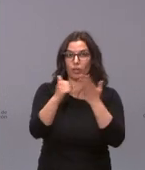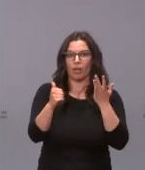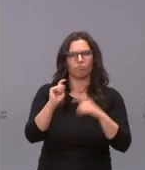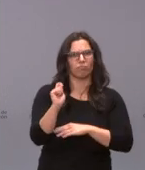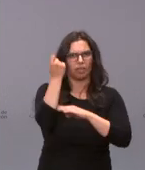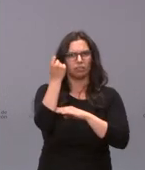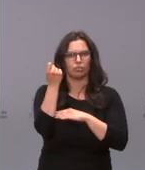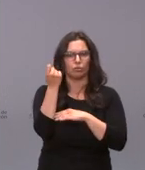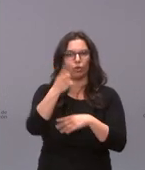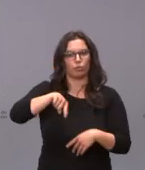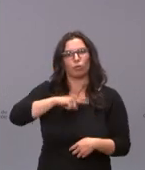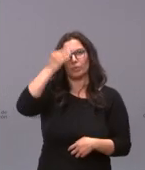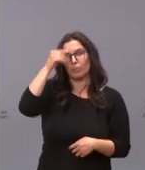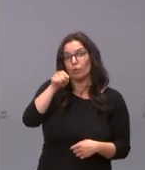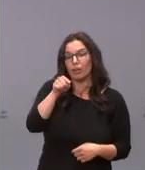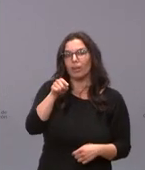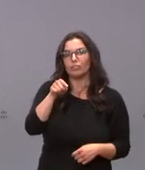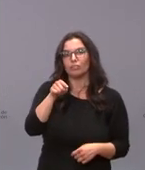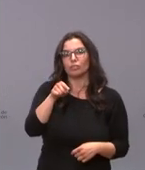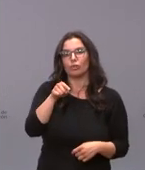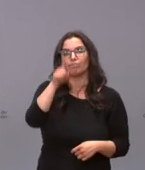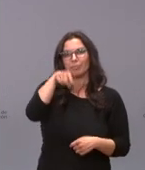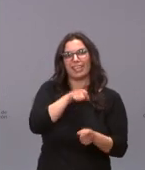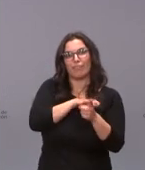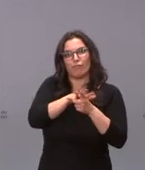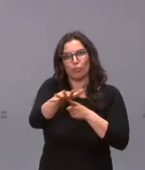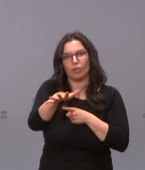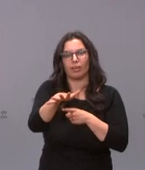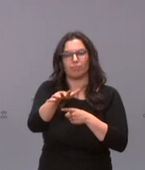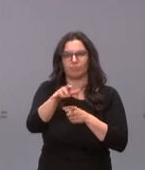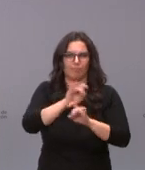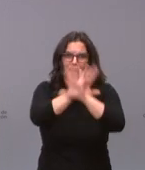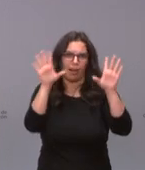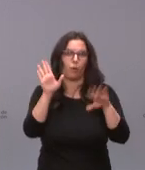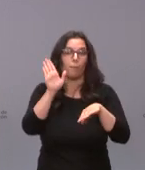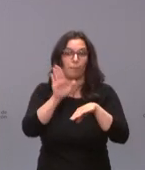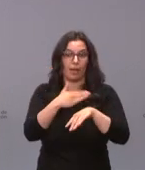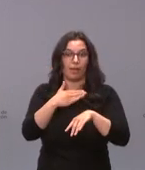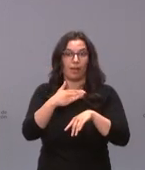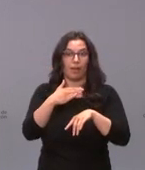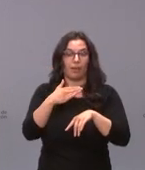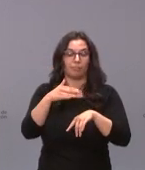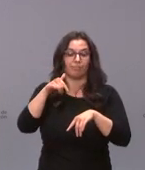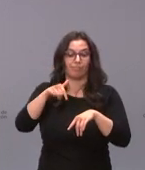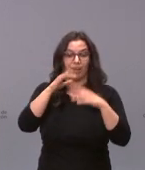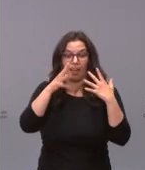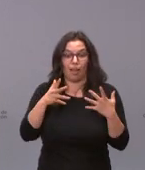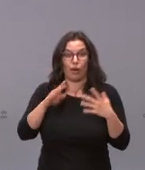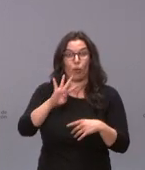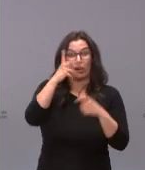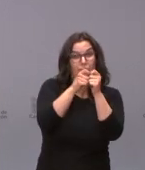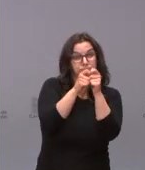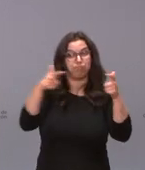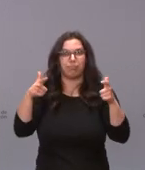y creemos que esto es uno de los hechos que ha influido más decididamente en que esta cuarta ola